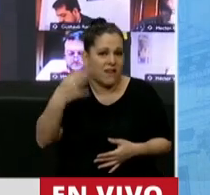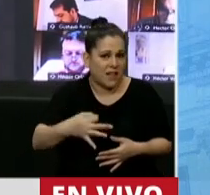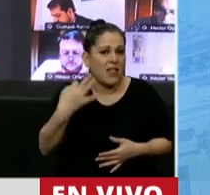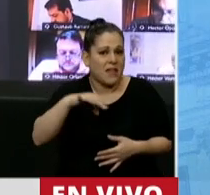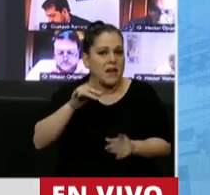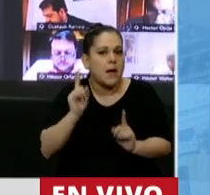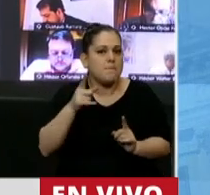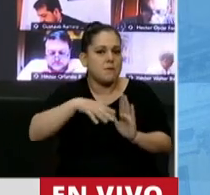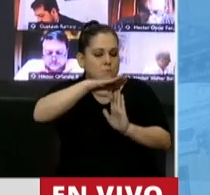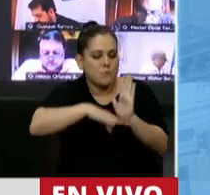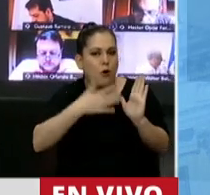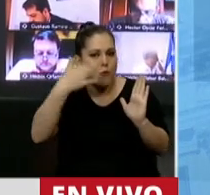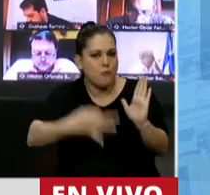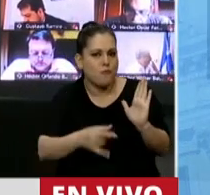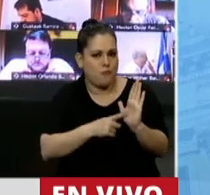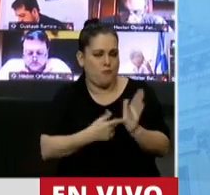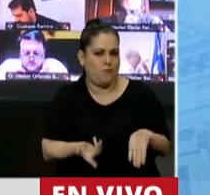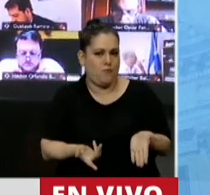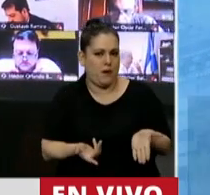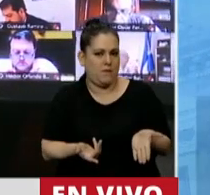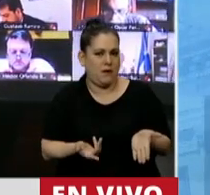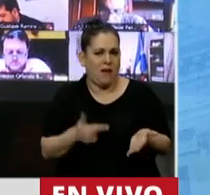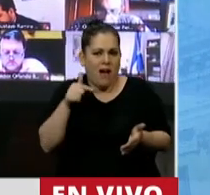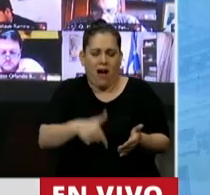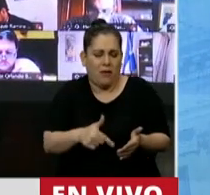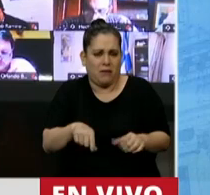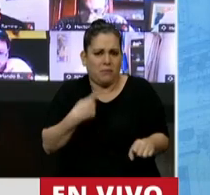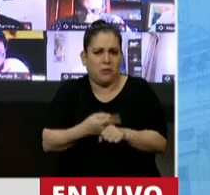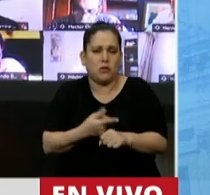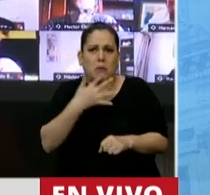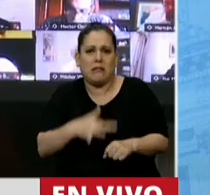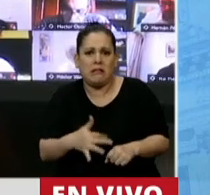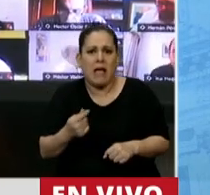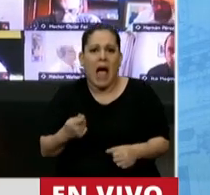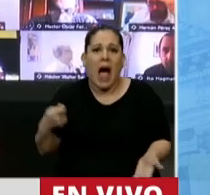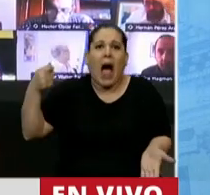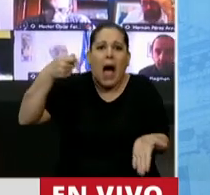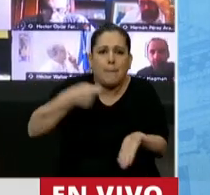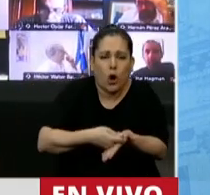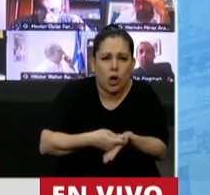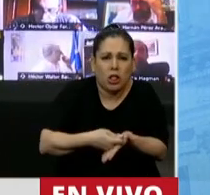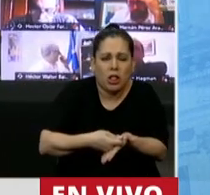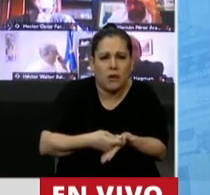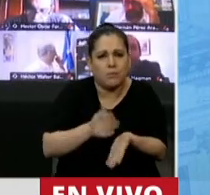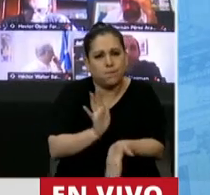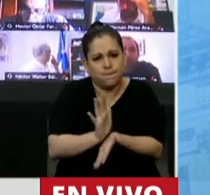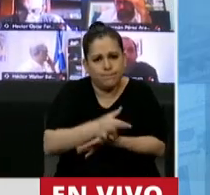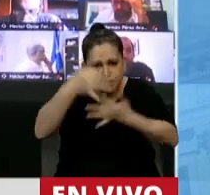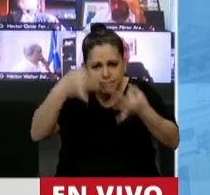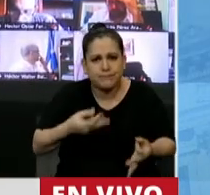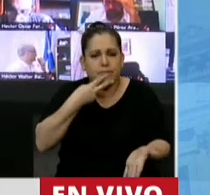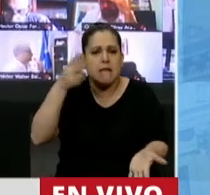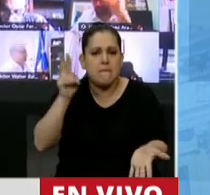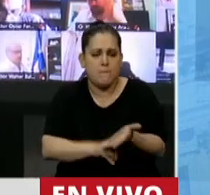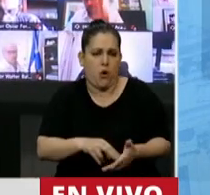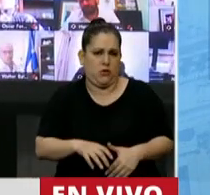basarse las normas. Las han vuelto irreconocibles. Aporte como eufemismo de impuestos. Ni